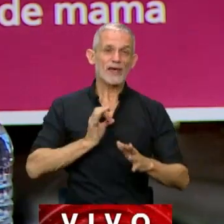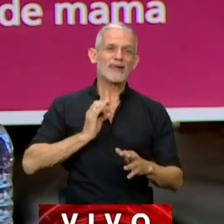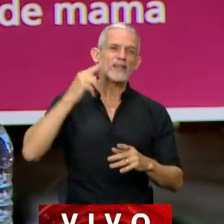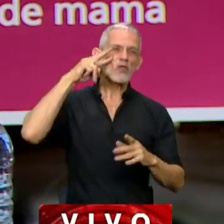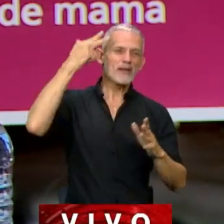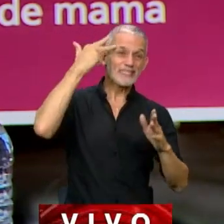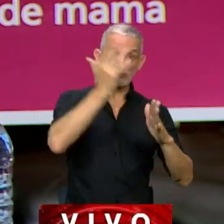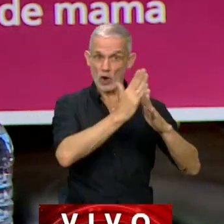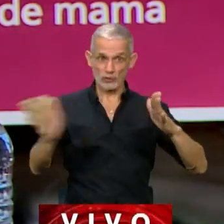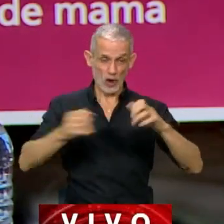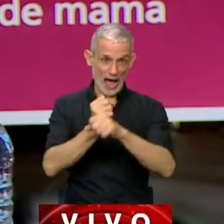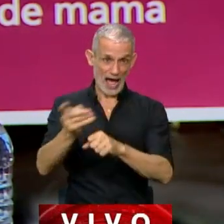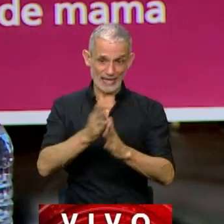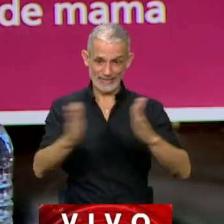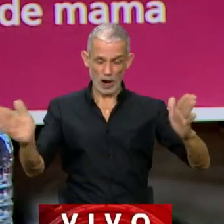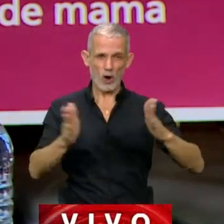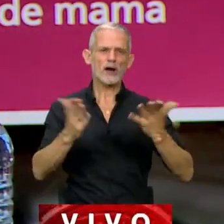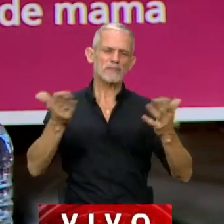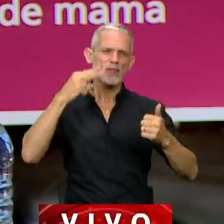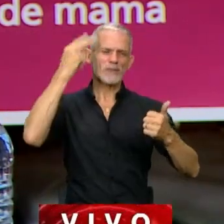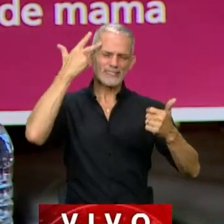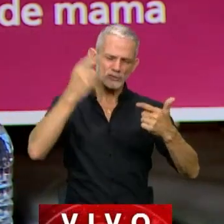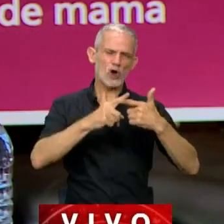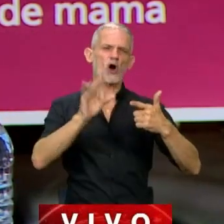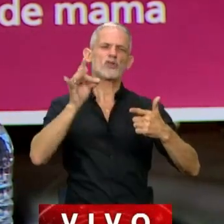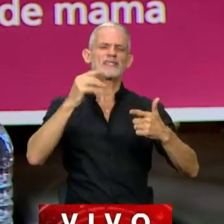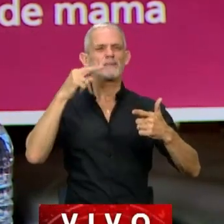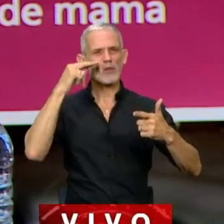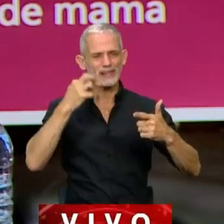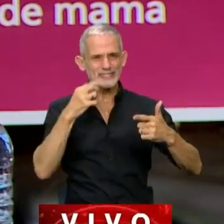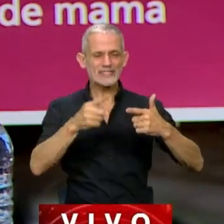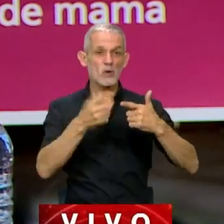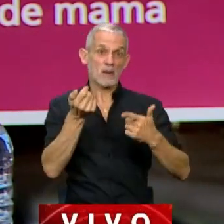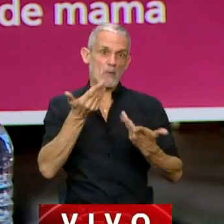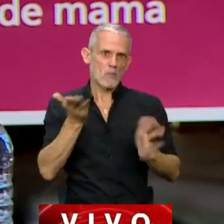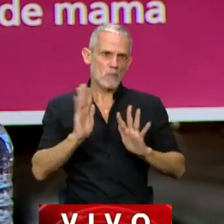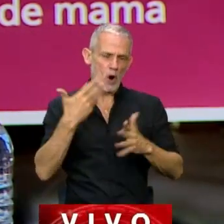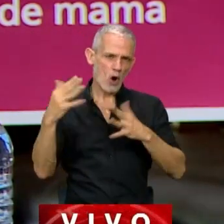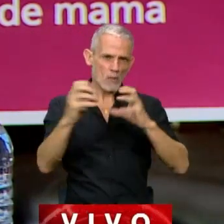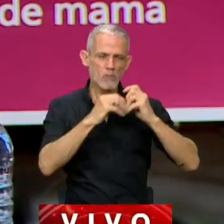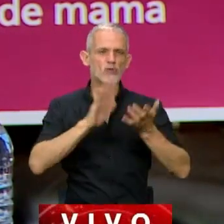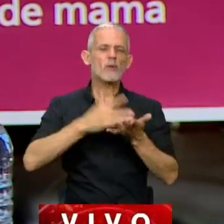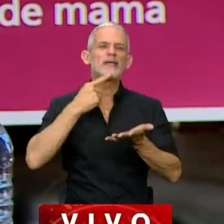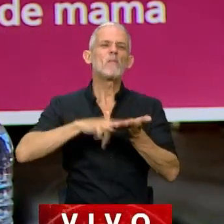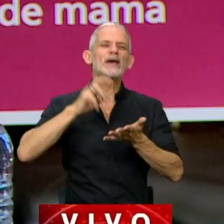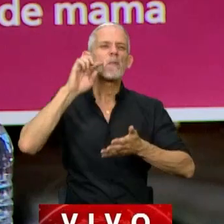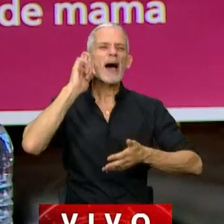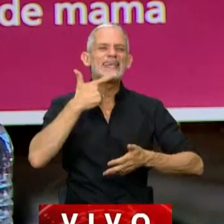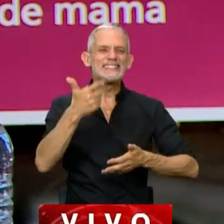2018 para acá, citar lo del 2018, lo de diciembre del 2019, que se habló poco, lo del impuesto país,